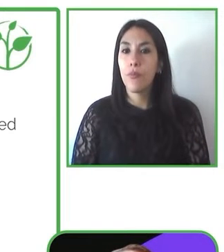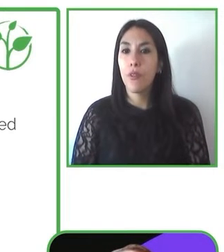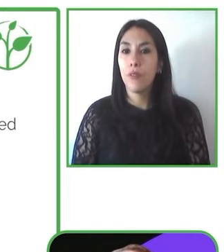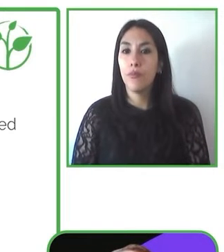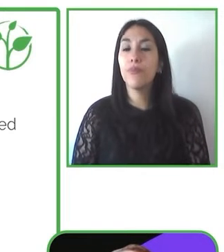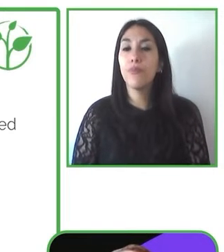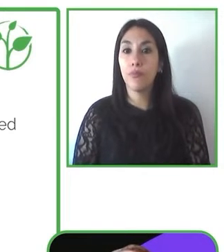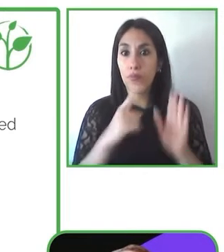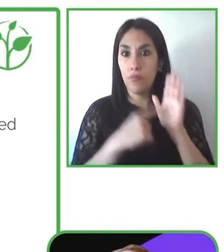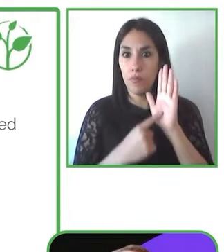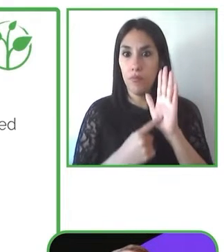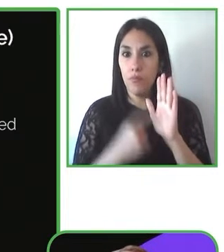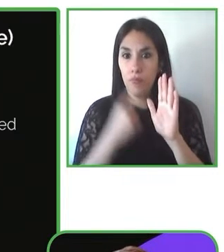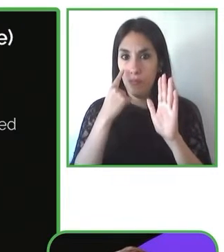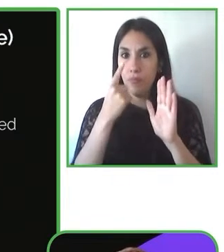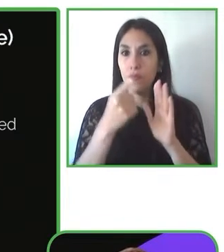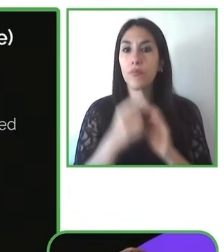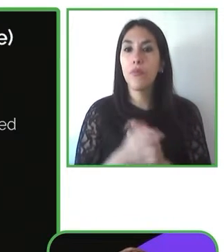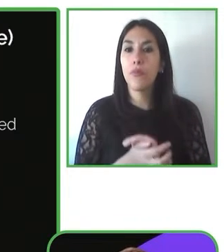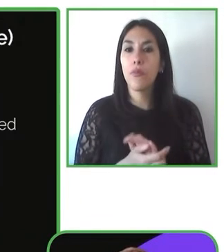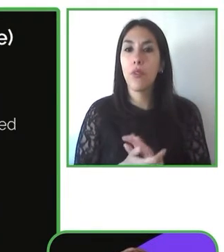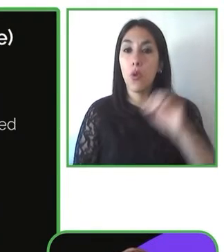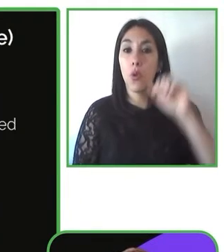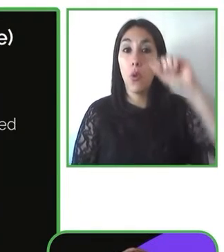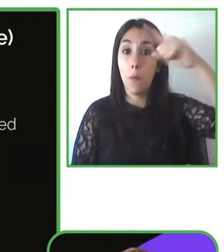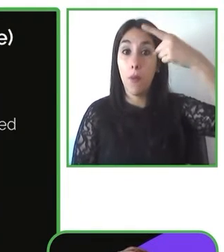tres alcances. Vamos a la siguiente diapositiva.